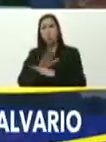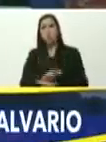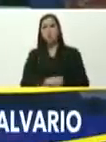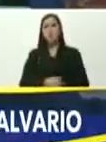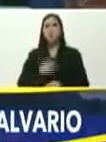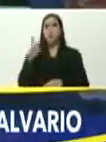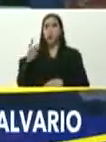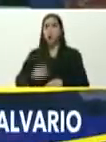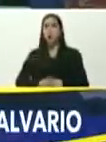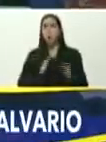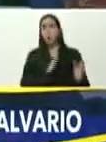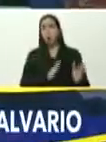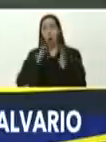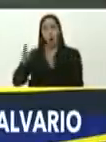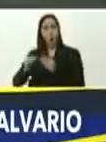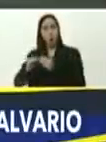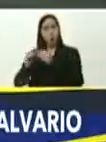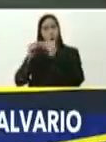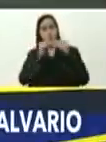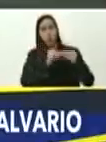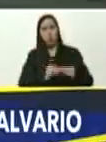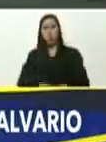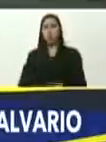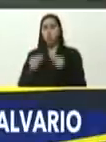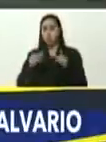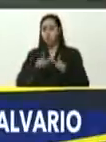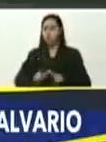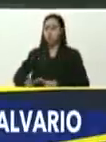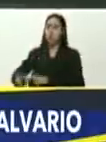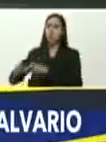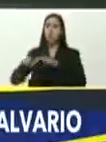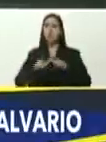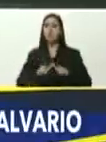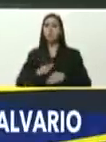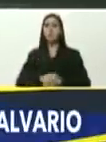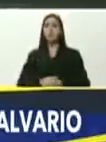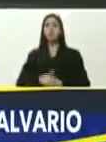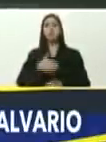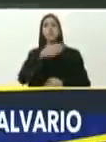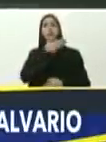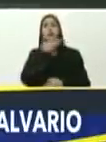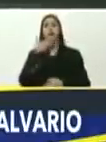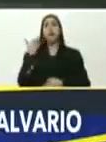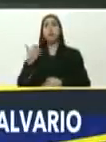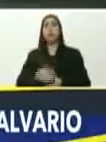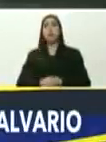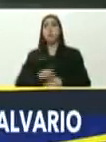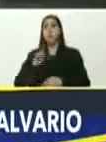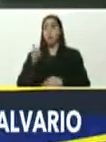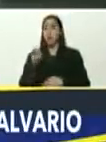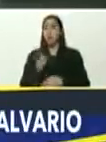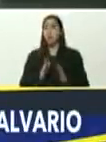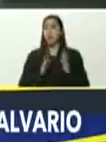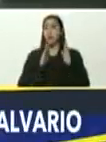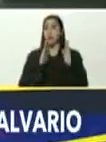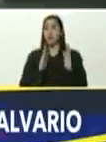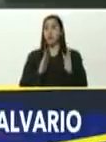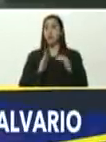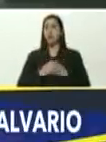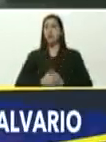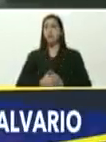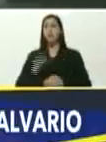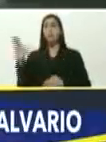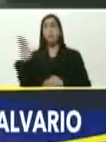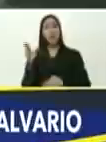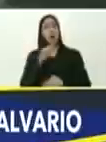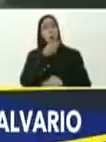fase, se están recuperando, varios espacios, estamos mejorando, la primera fase, mi comandante, Caracas